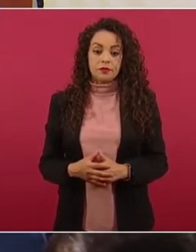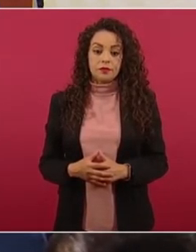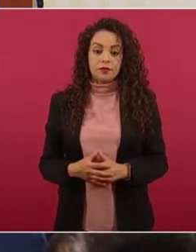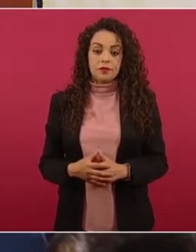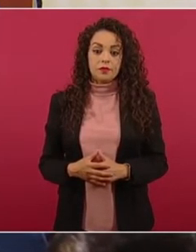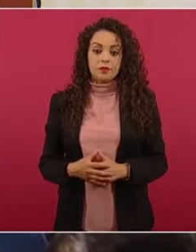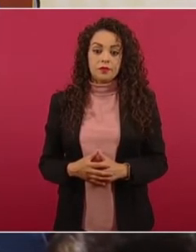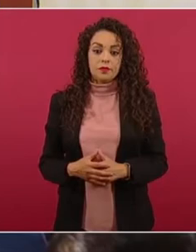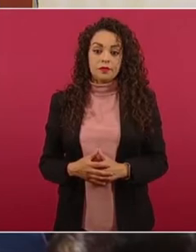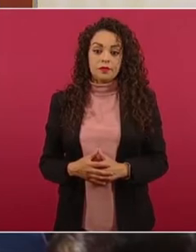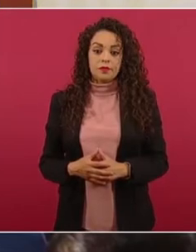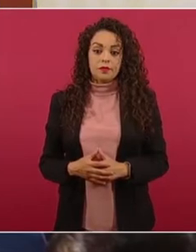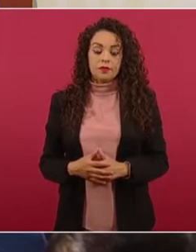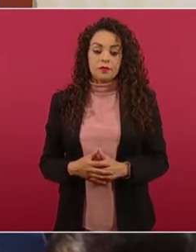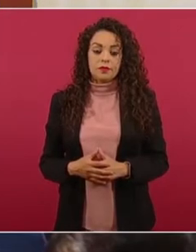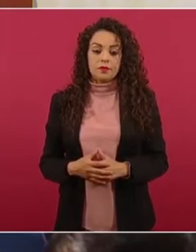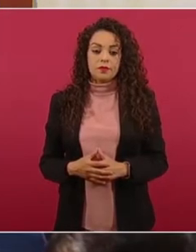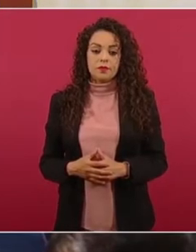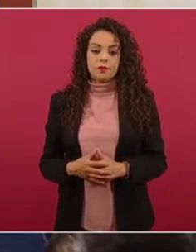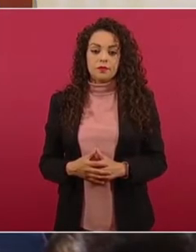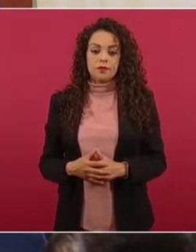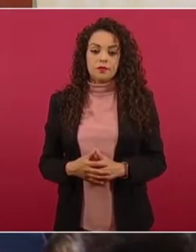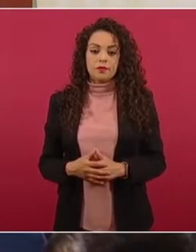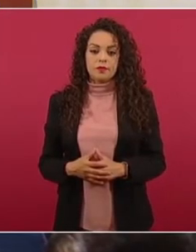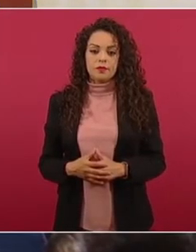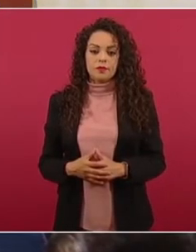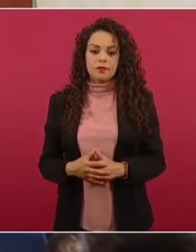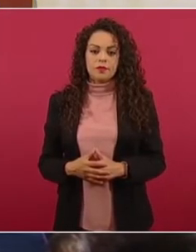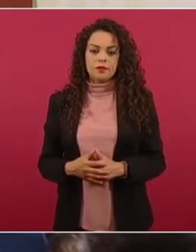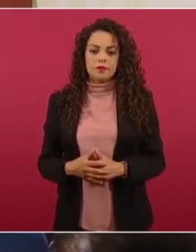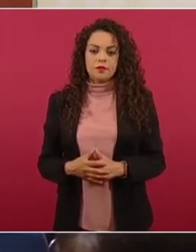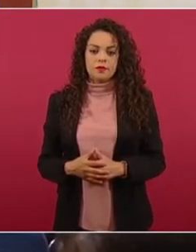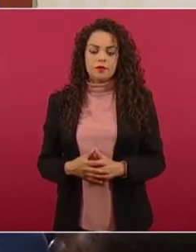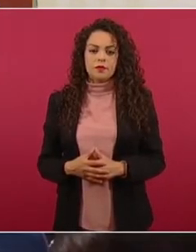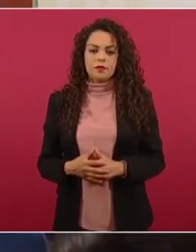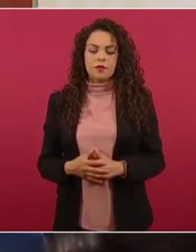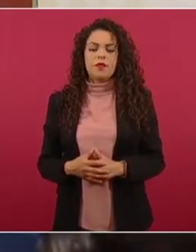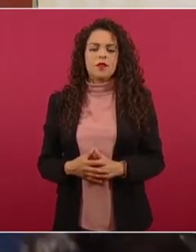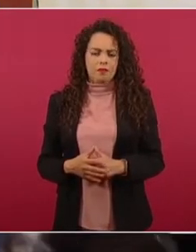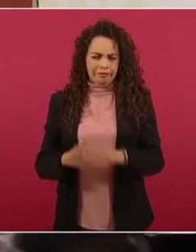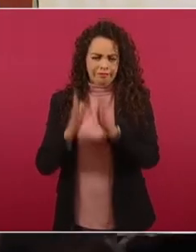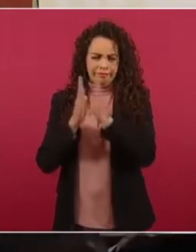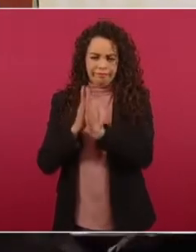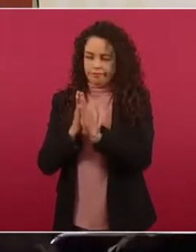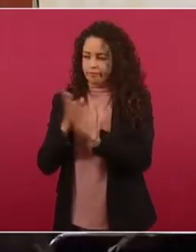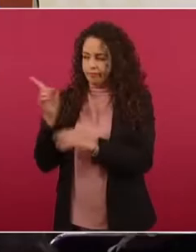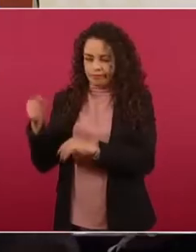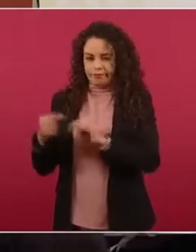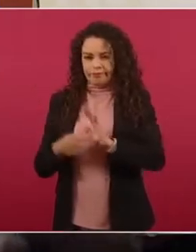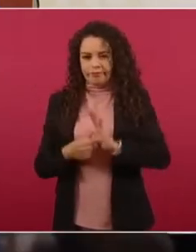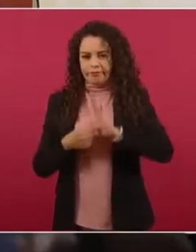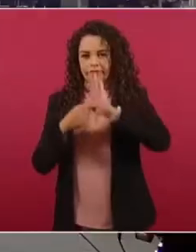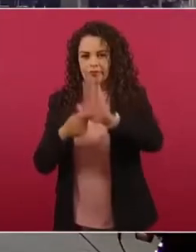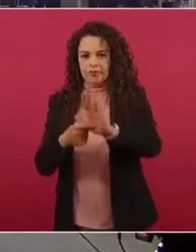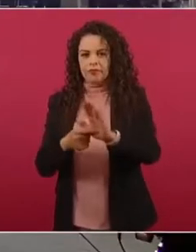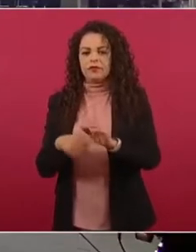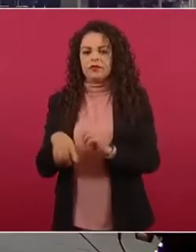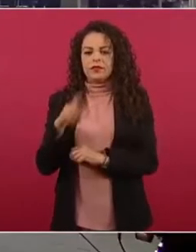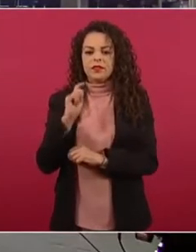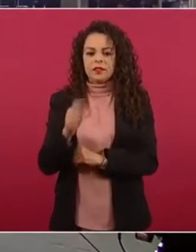Ahora, ¿por qué no pones el plano del Tren Maya